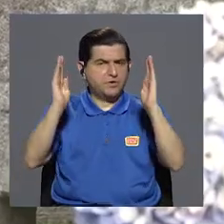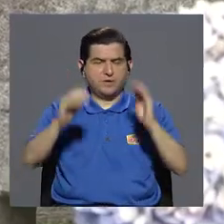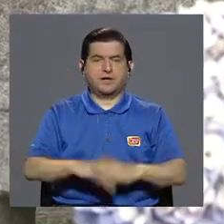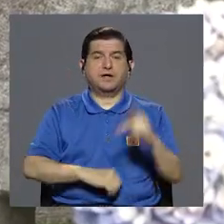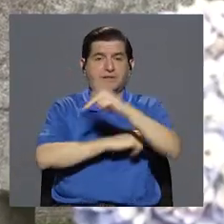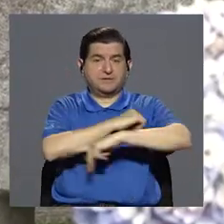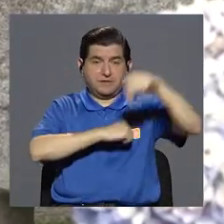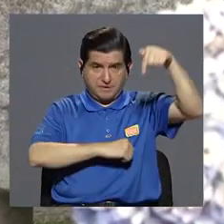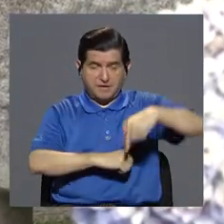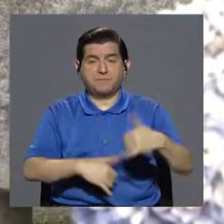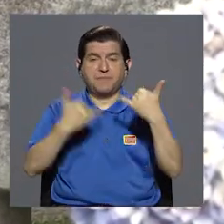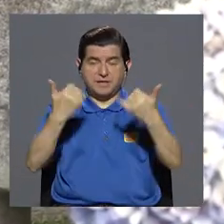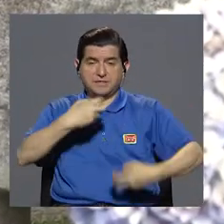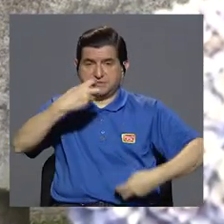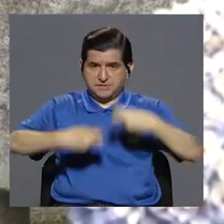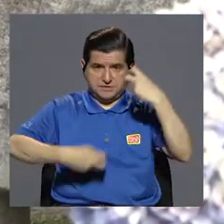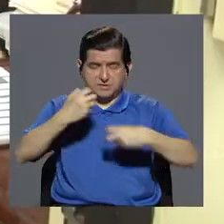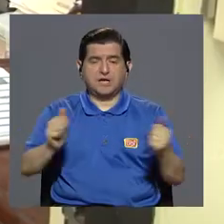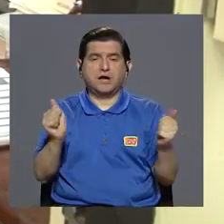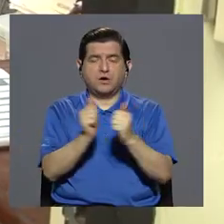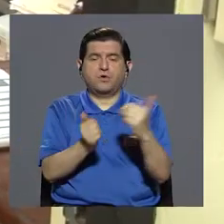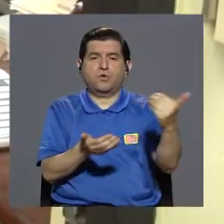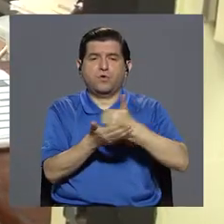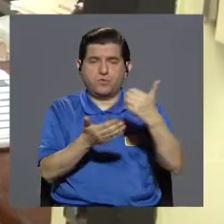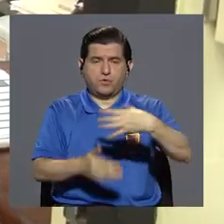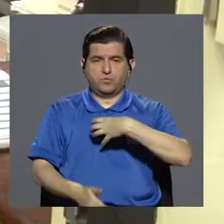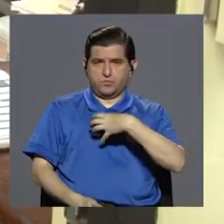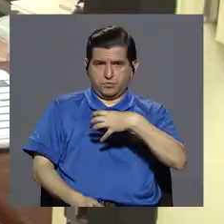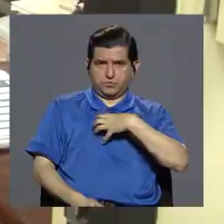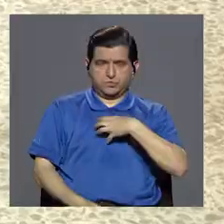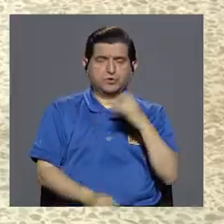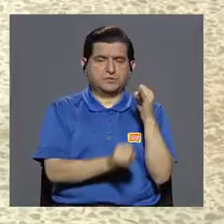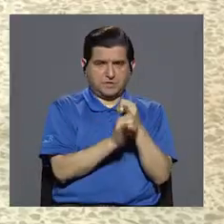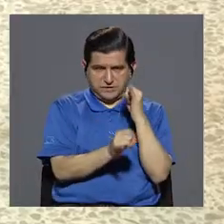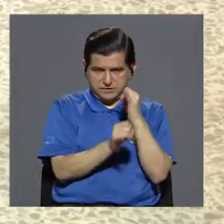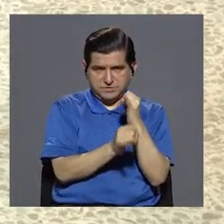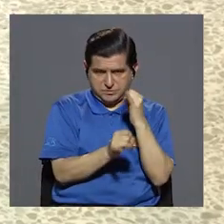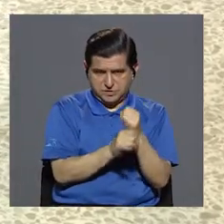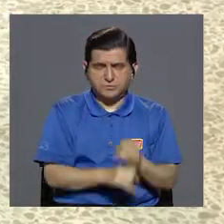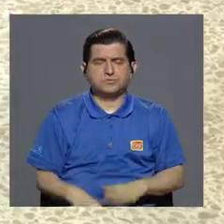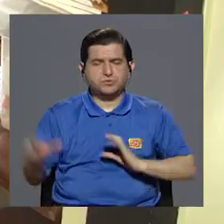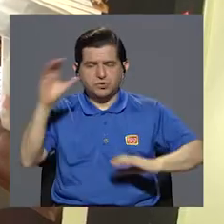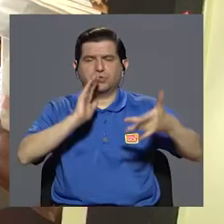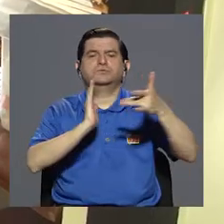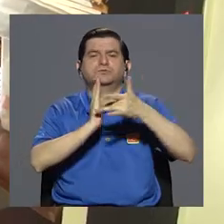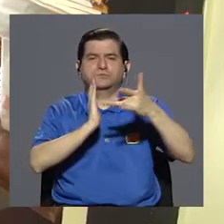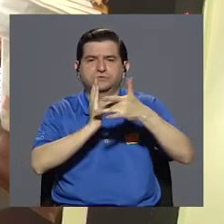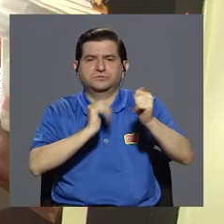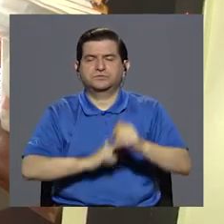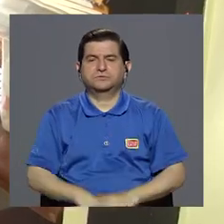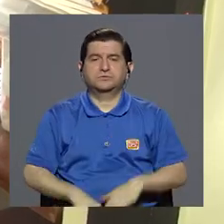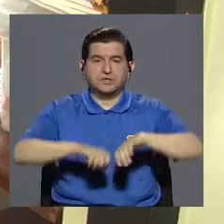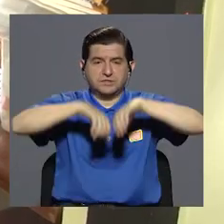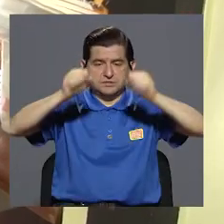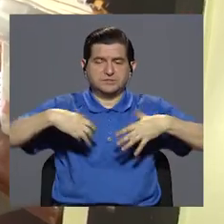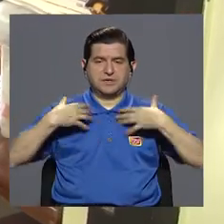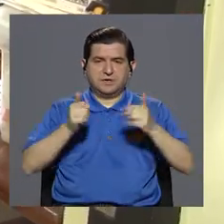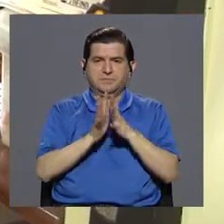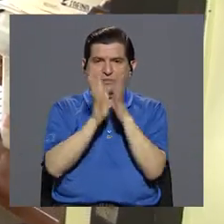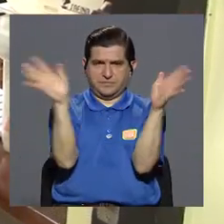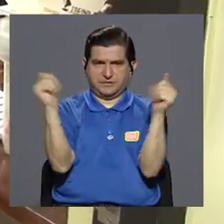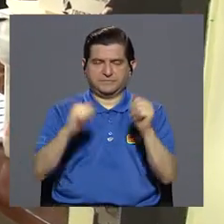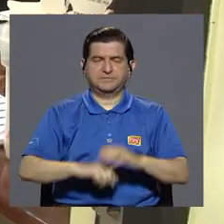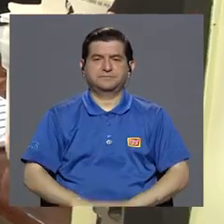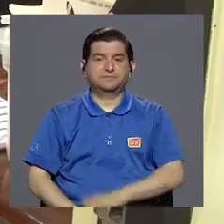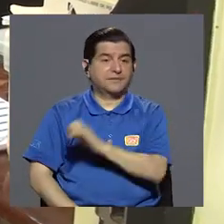son tan grandes porque este país ha enfrentado este problema con recursos endógenos propios institucionales, de ciencia y tecnología, el sistema de salud